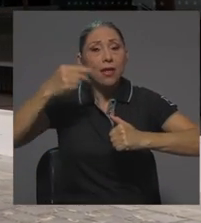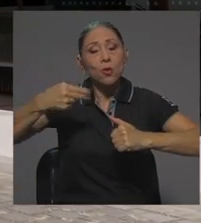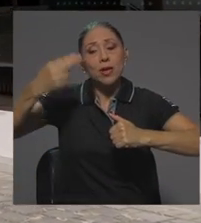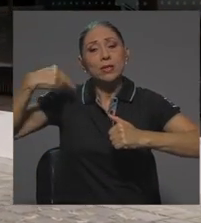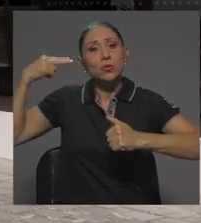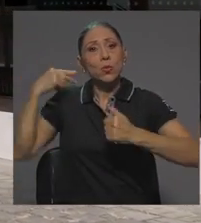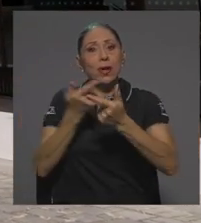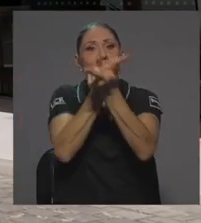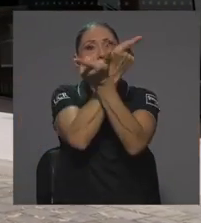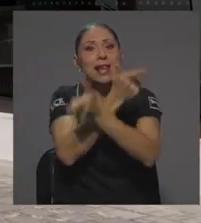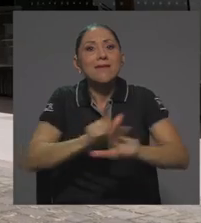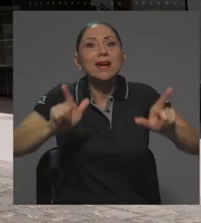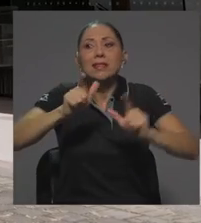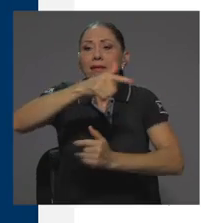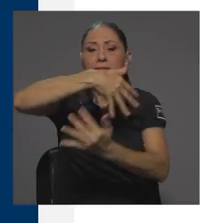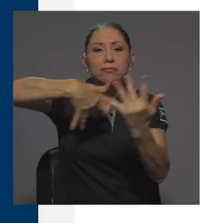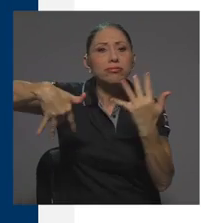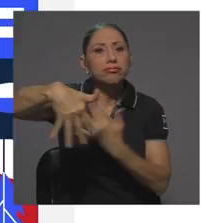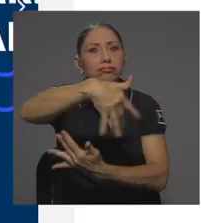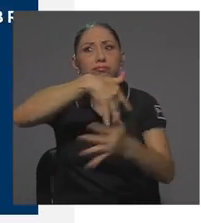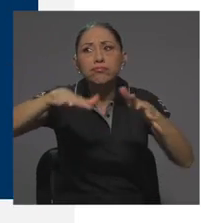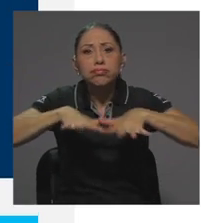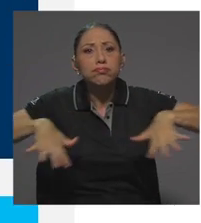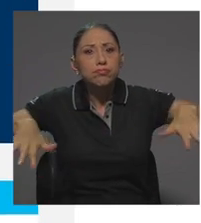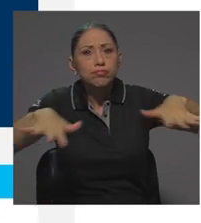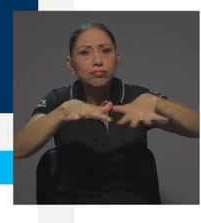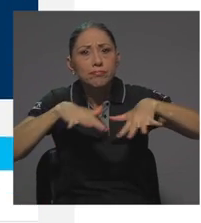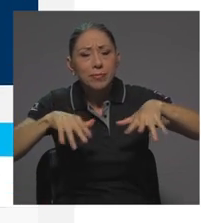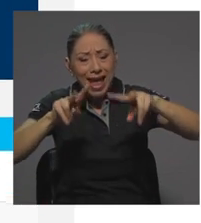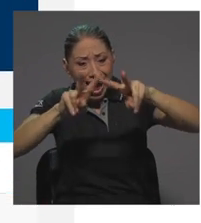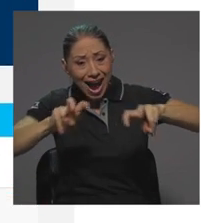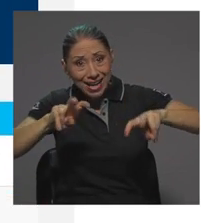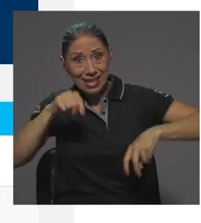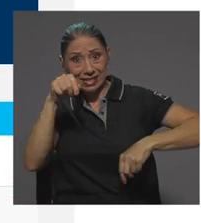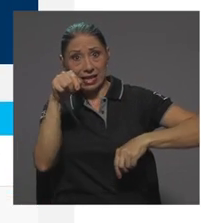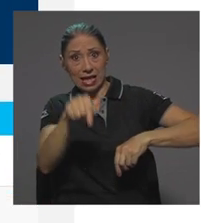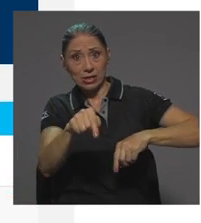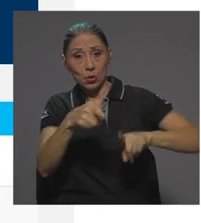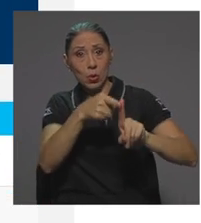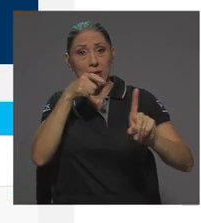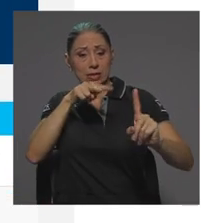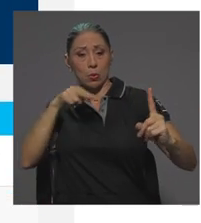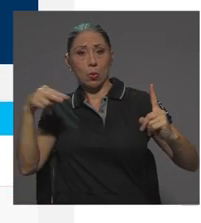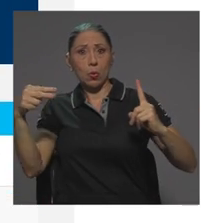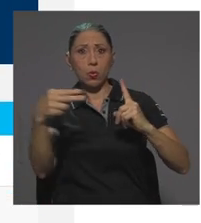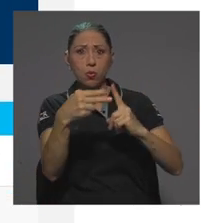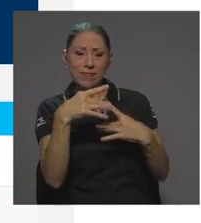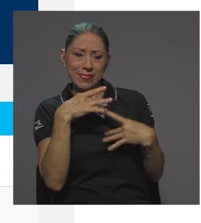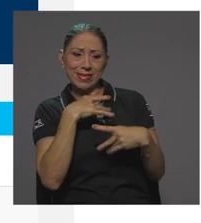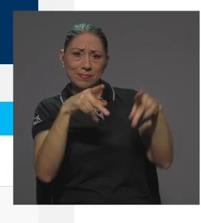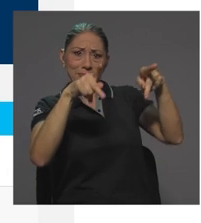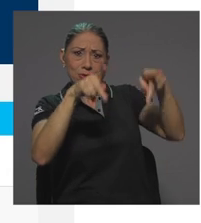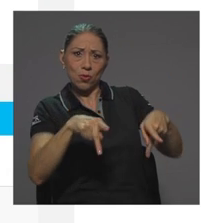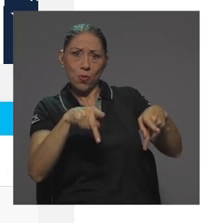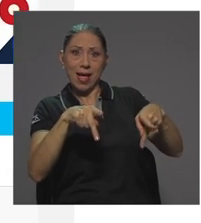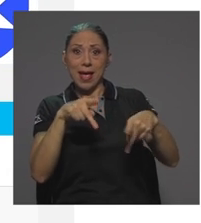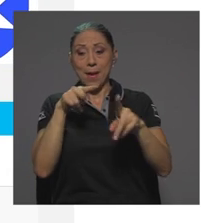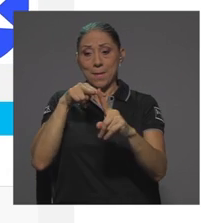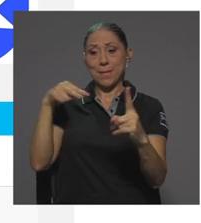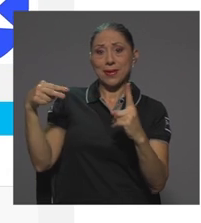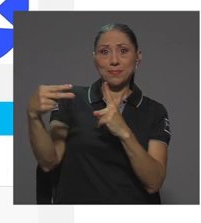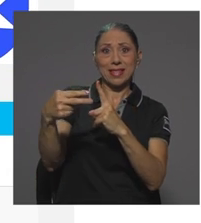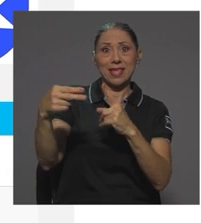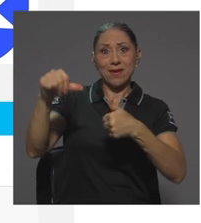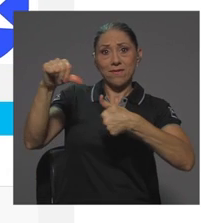convivencia en el territorio. Analizar esa construcción desde un abordaje humanista y una perspectiva regional.